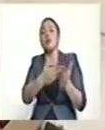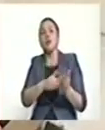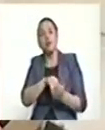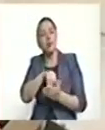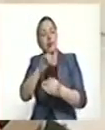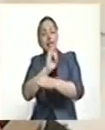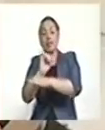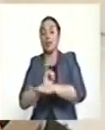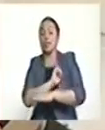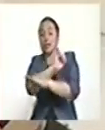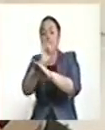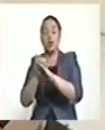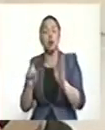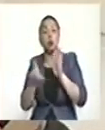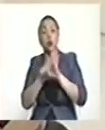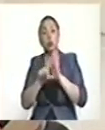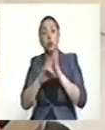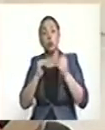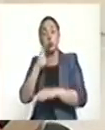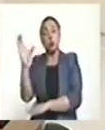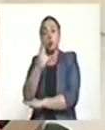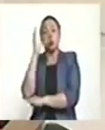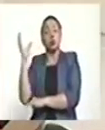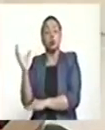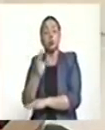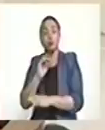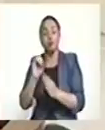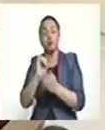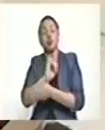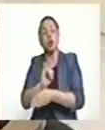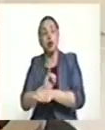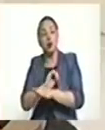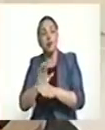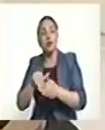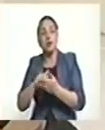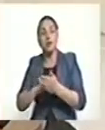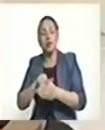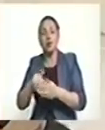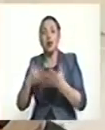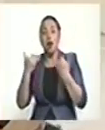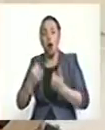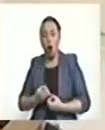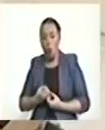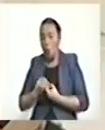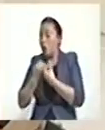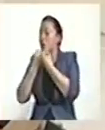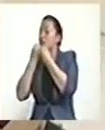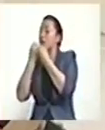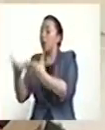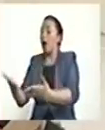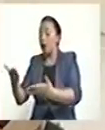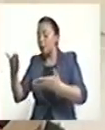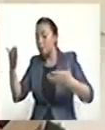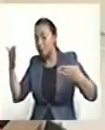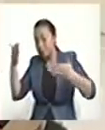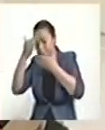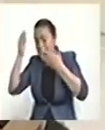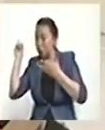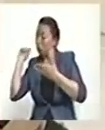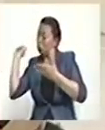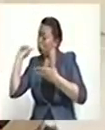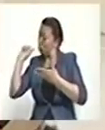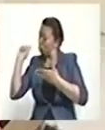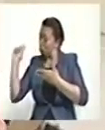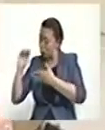instituciones jurídicas de nuestro país y lo que estamos haciendo acá es entregarle a los principales criminales de nuestra historia